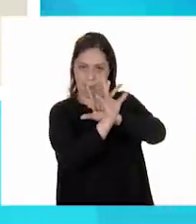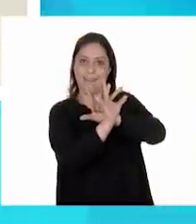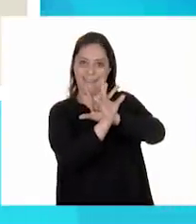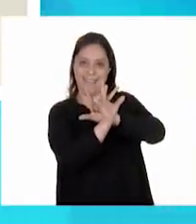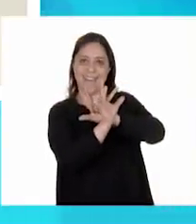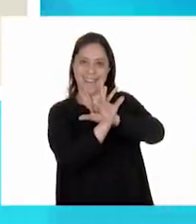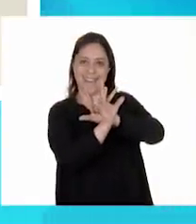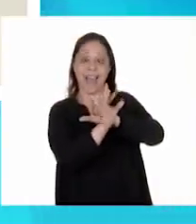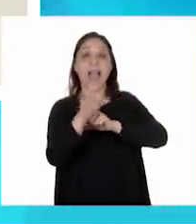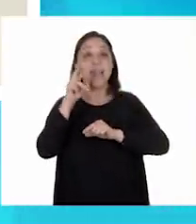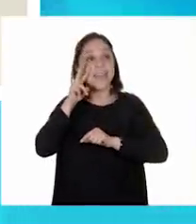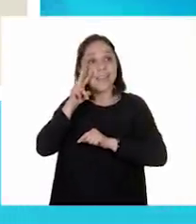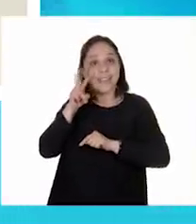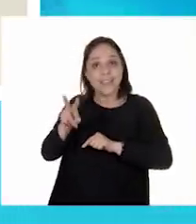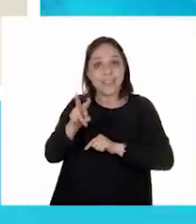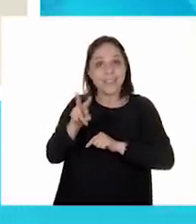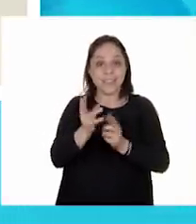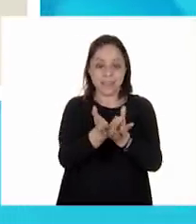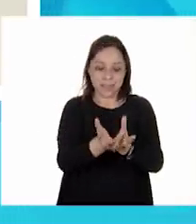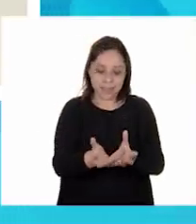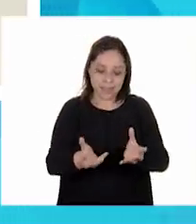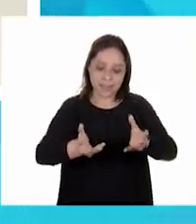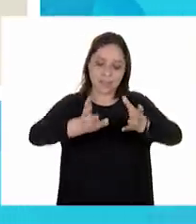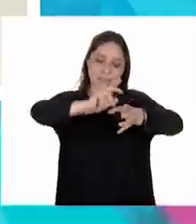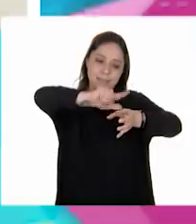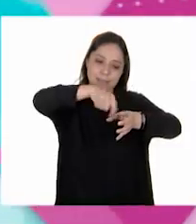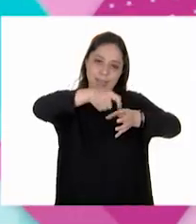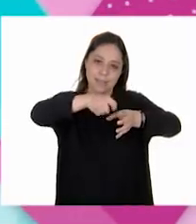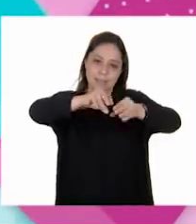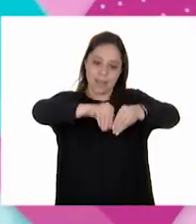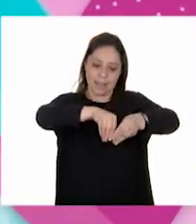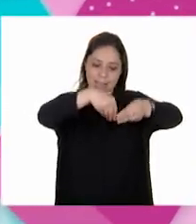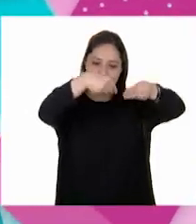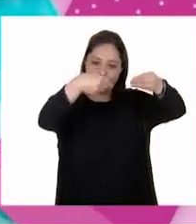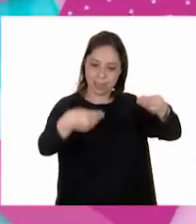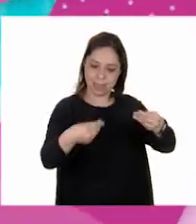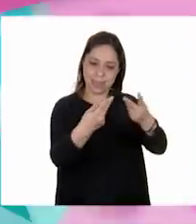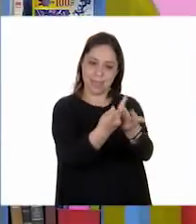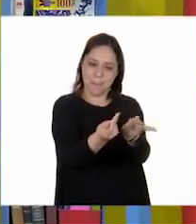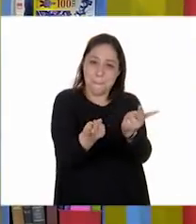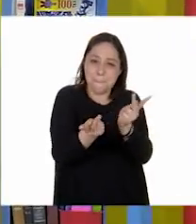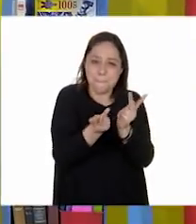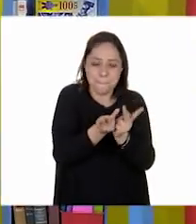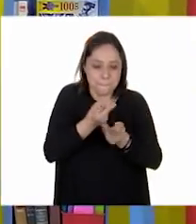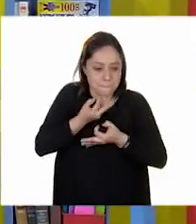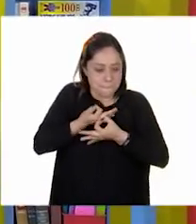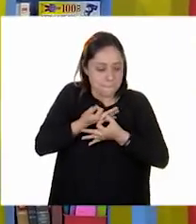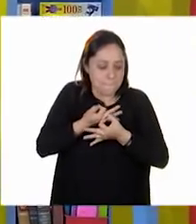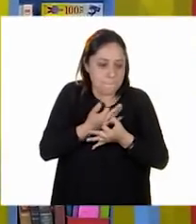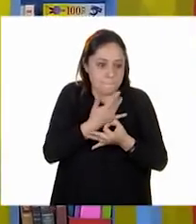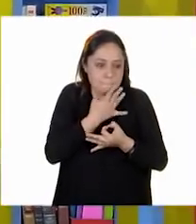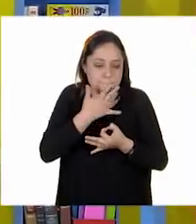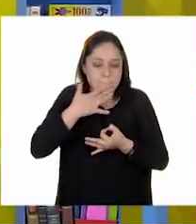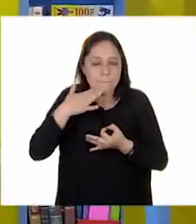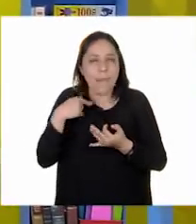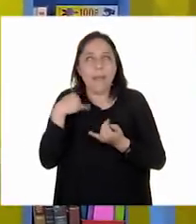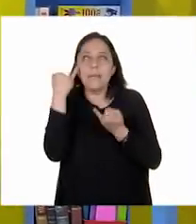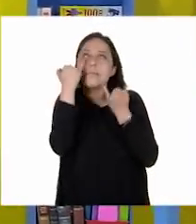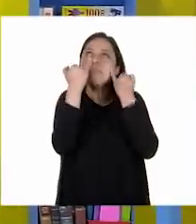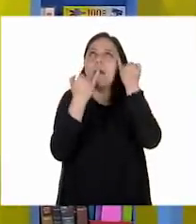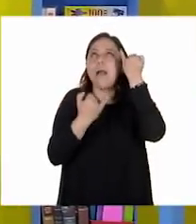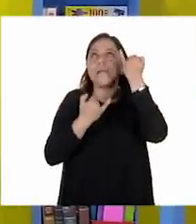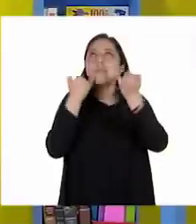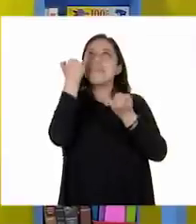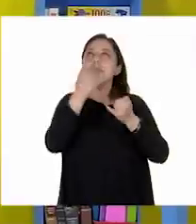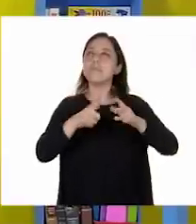al michiote en su plato que se ve apetitoso. Y yo me voy imaginando que a un costado